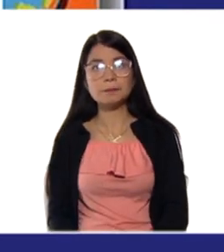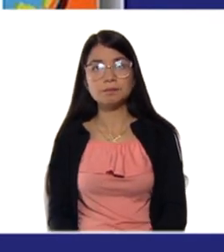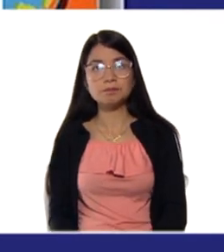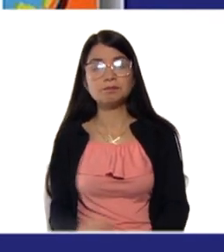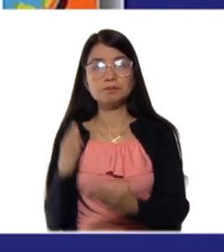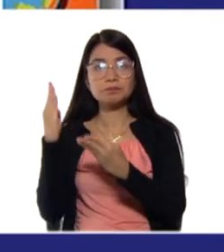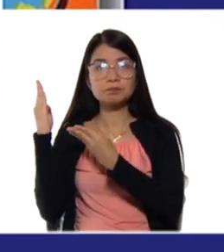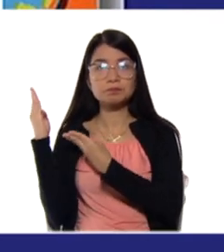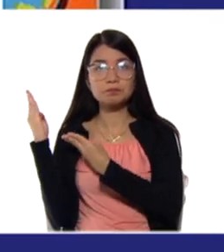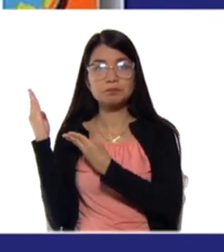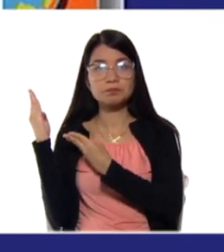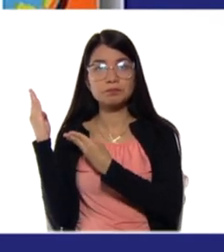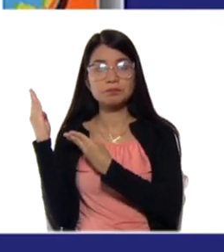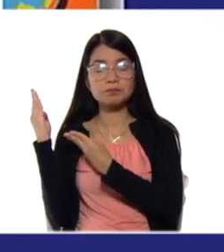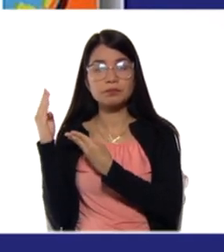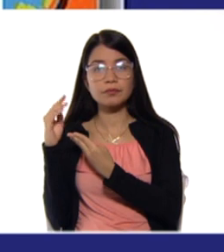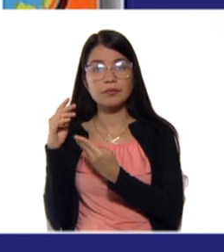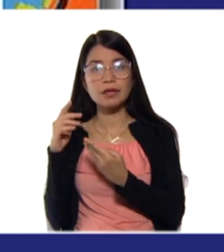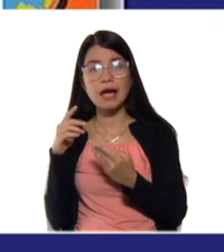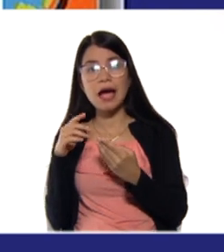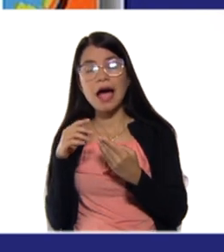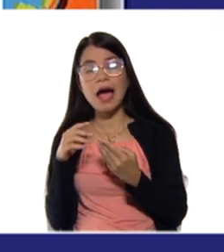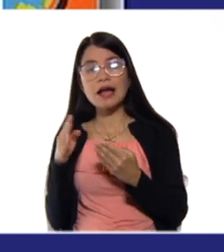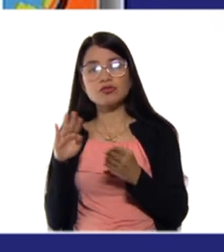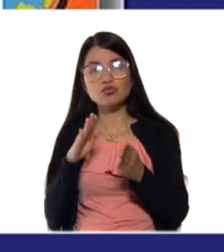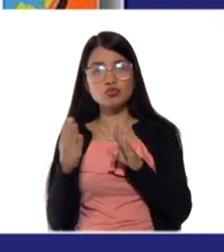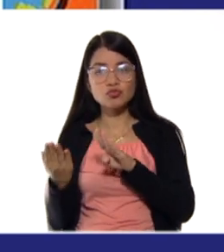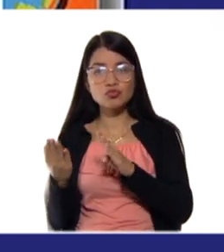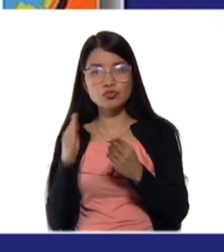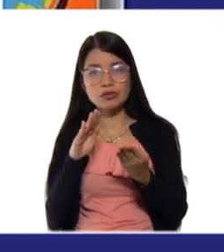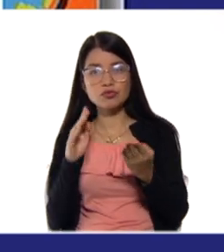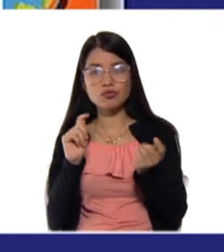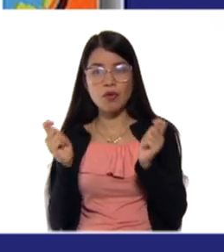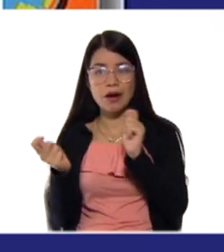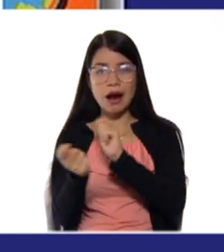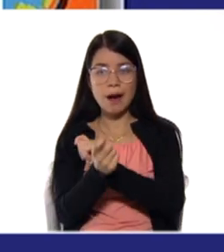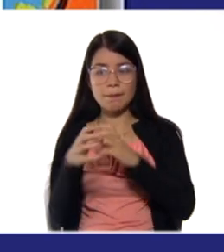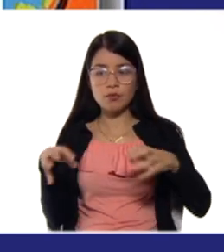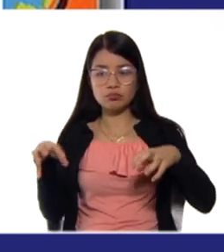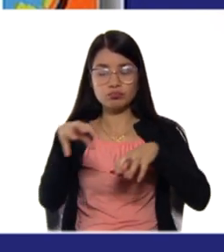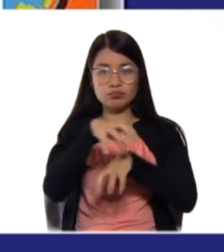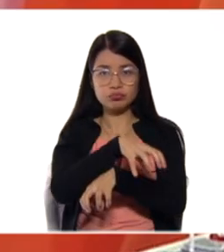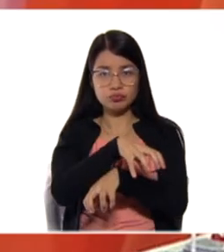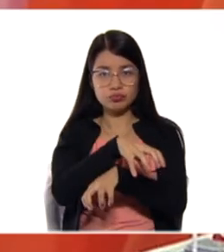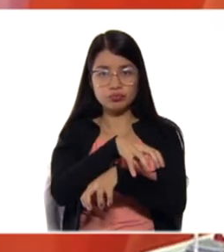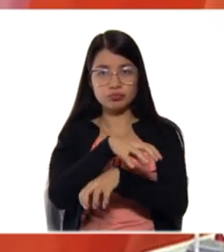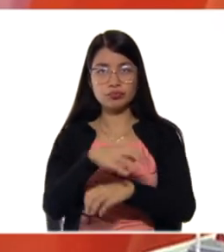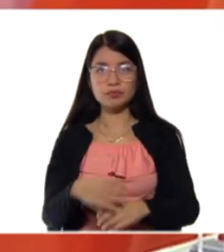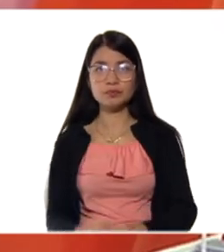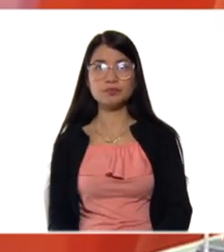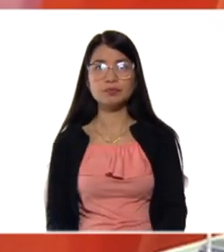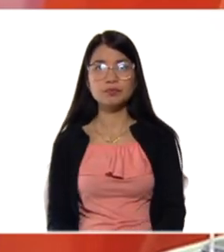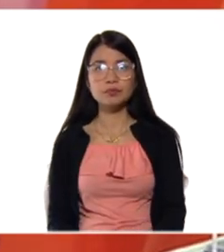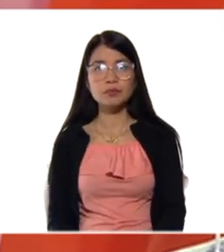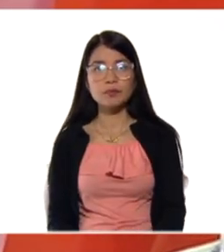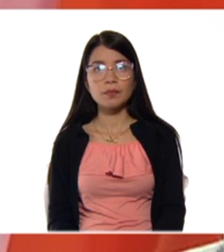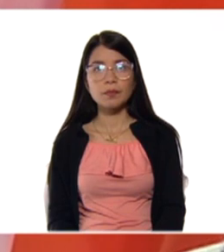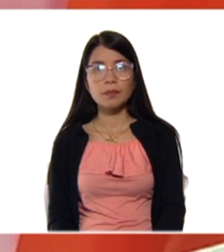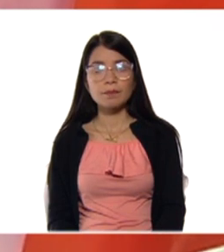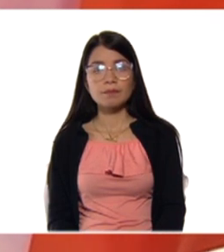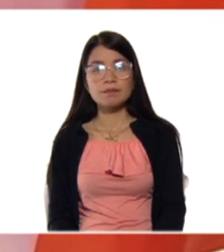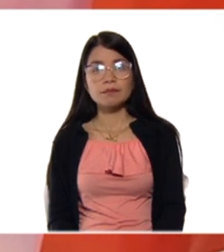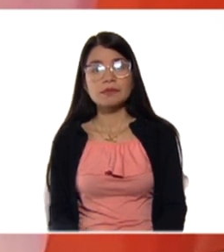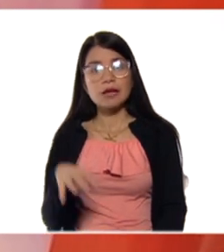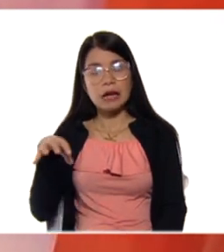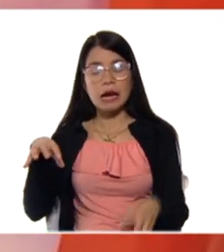A ver, ¿a qué le suena sustitución? Cambio uno por otro. ¿Sí? Sustituyo uno